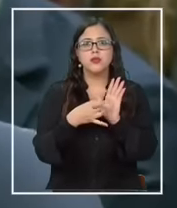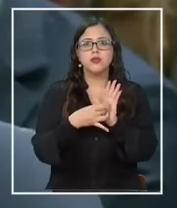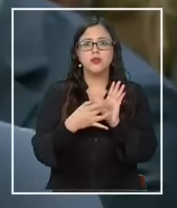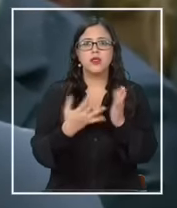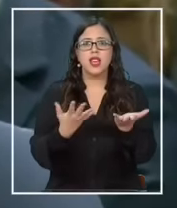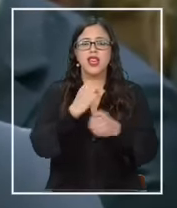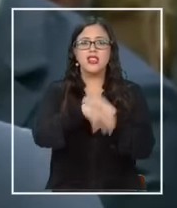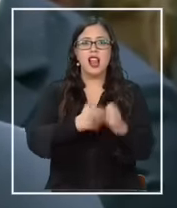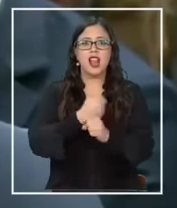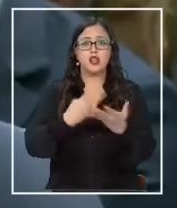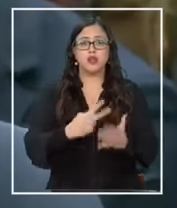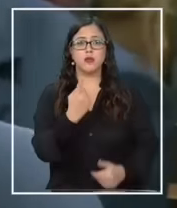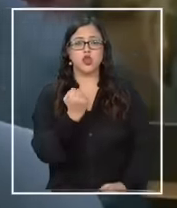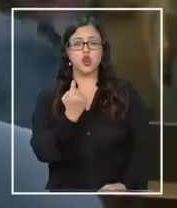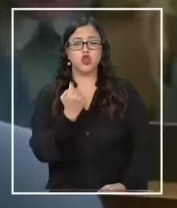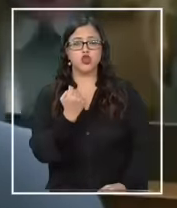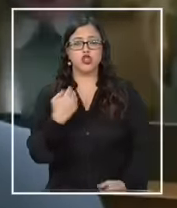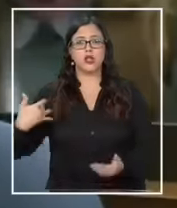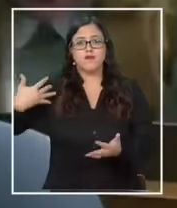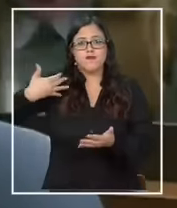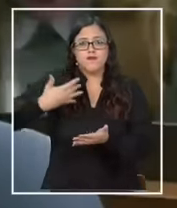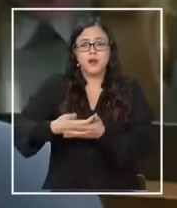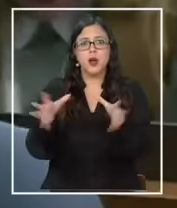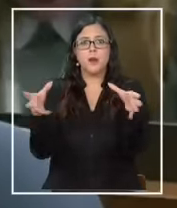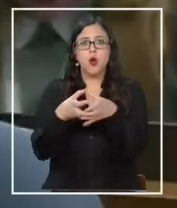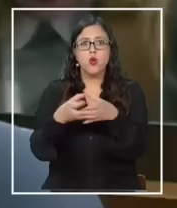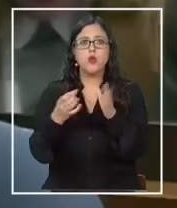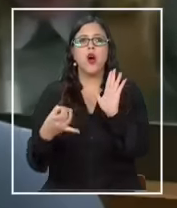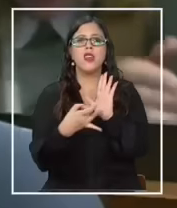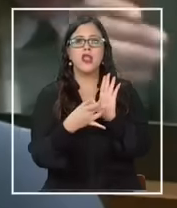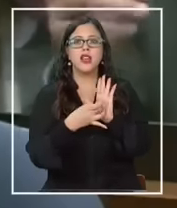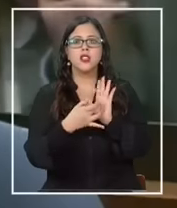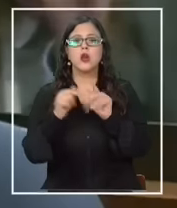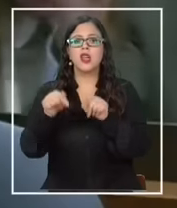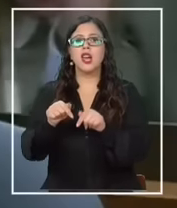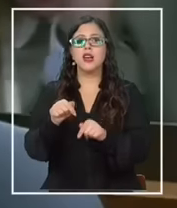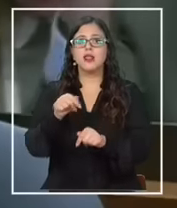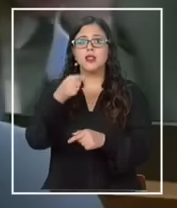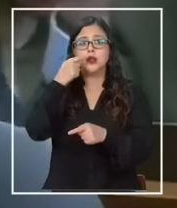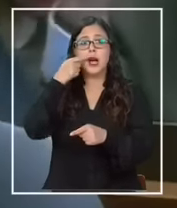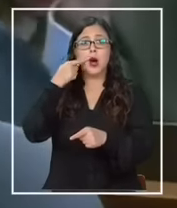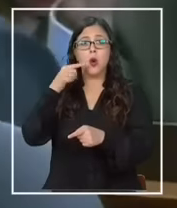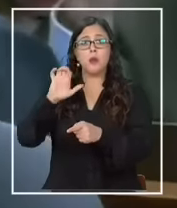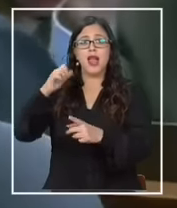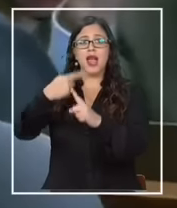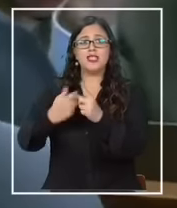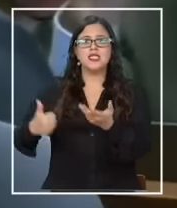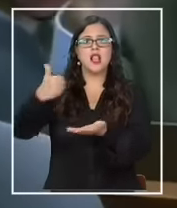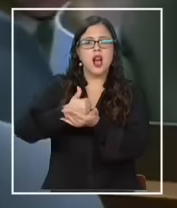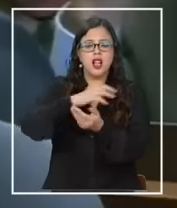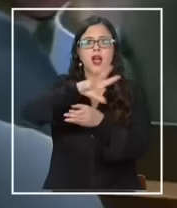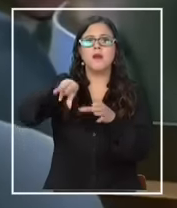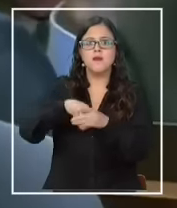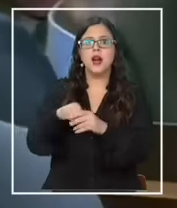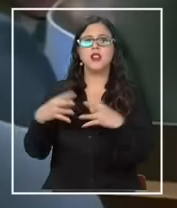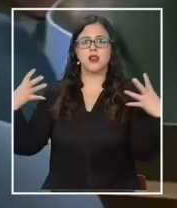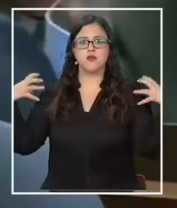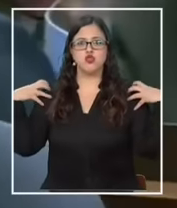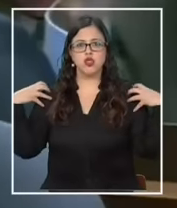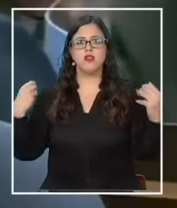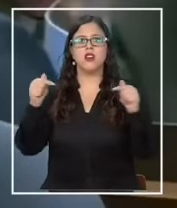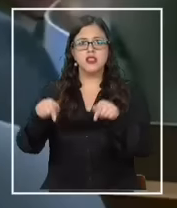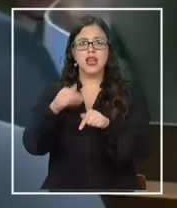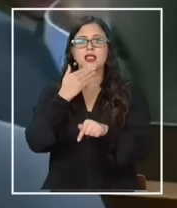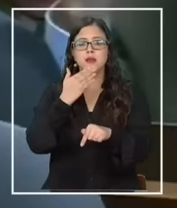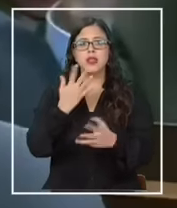desde al menos el año 2011, por parte de una organización criminal a la que Raúl Torrealba pertenecía y dirigía, y en perjuicio